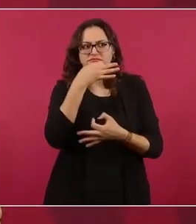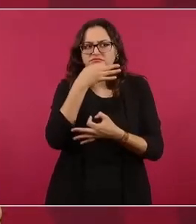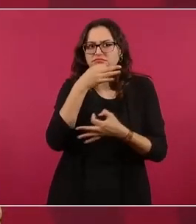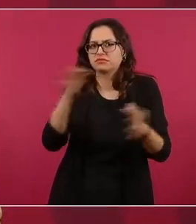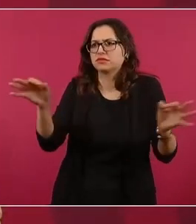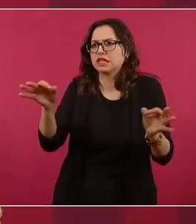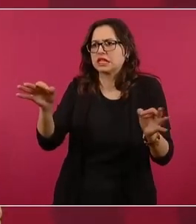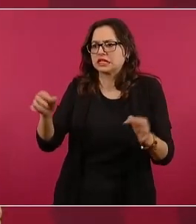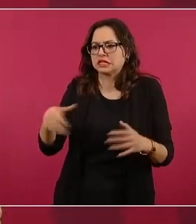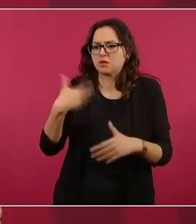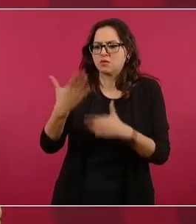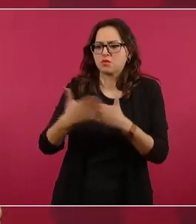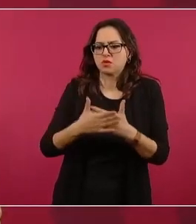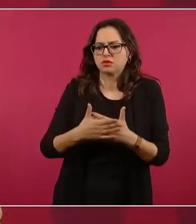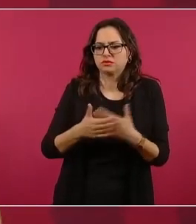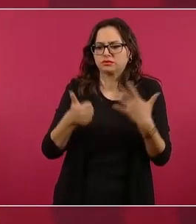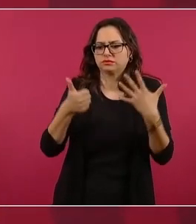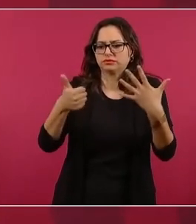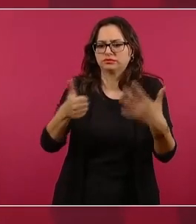que no se pensara